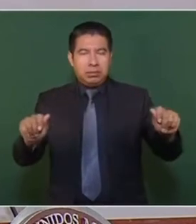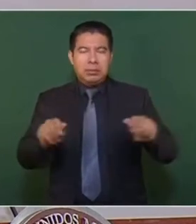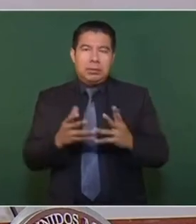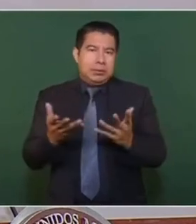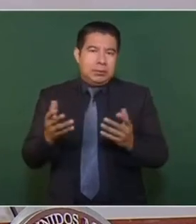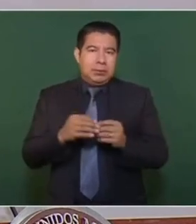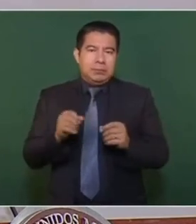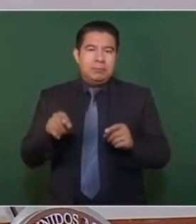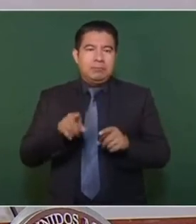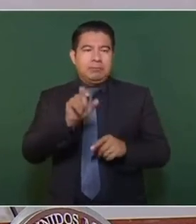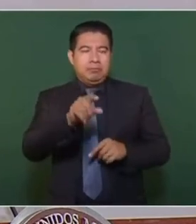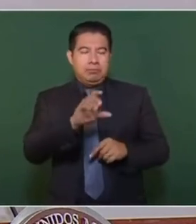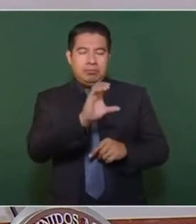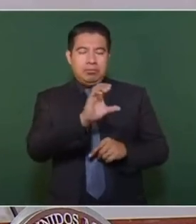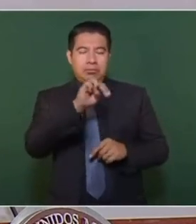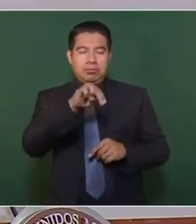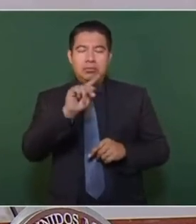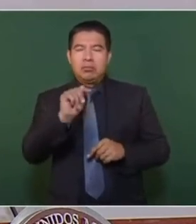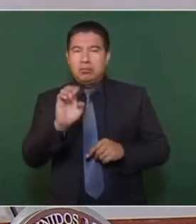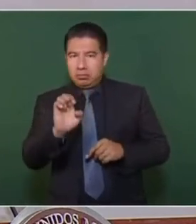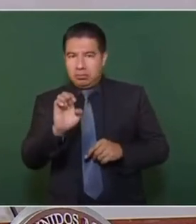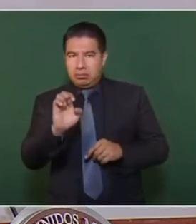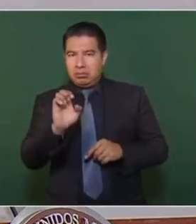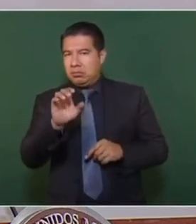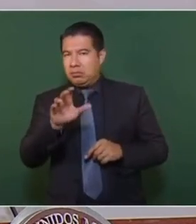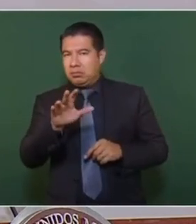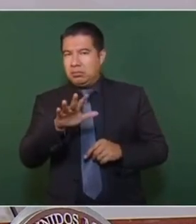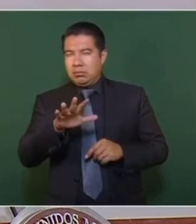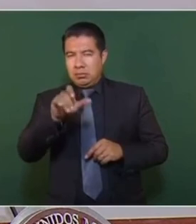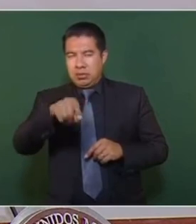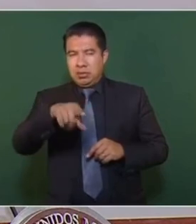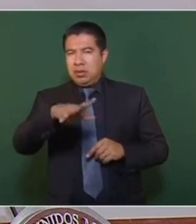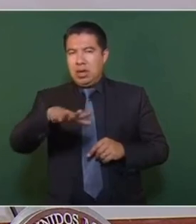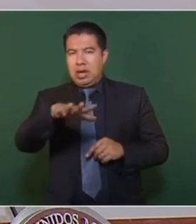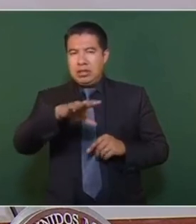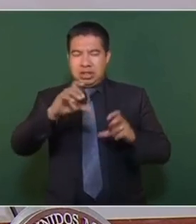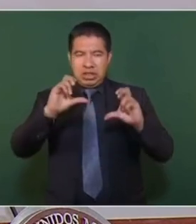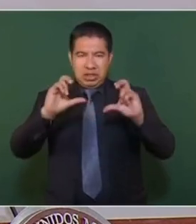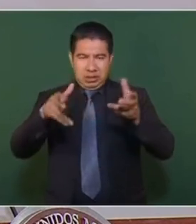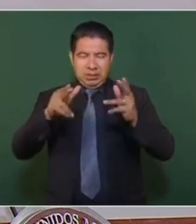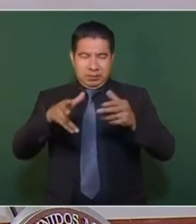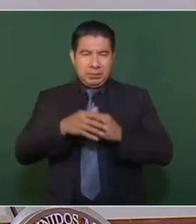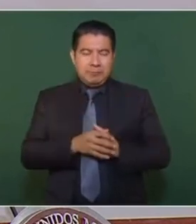coordinadora del magisterio aquí en Chiapas.